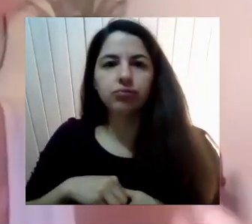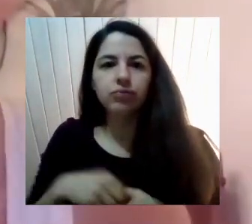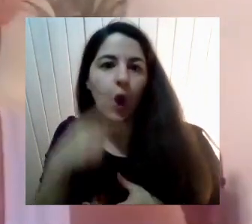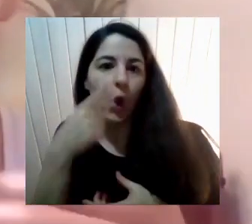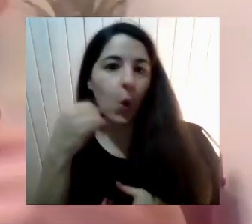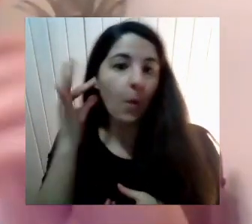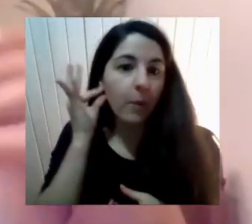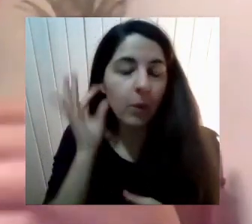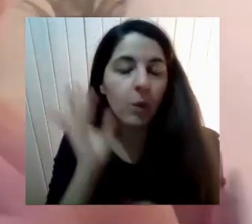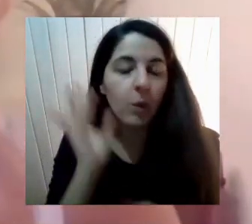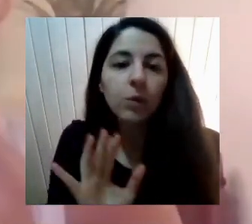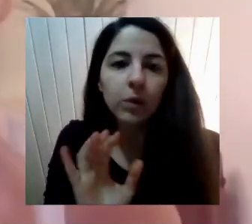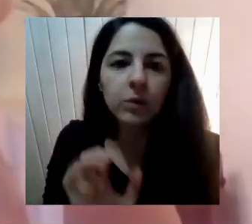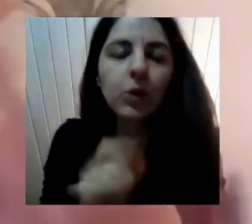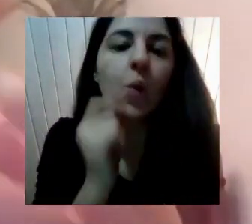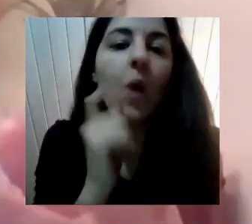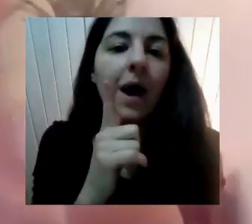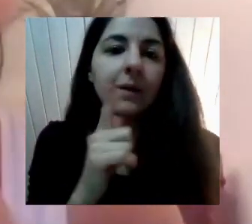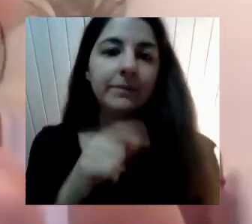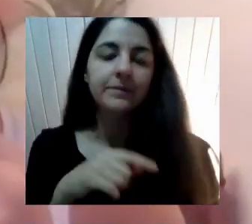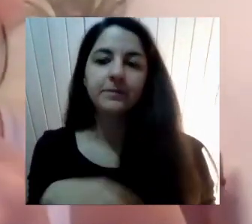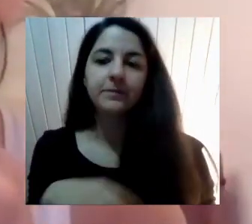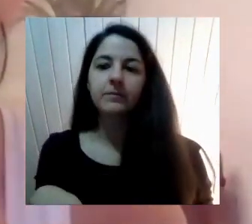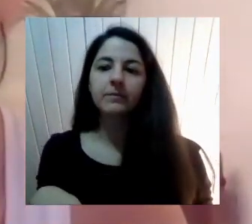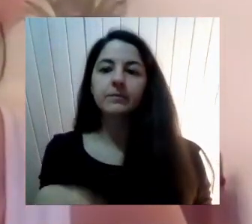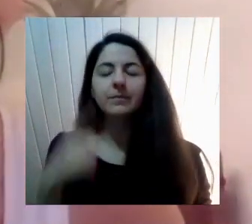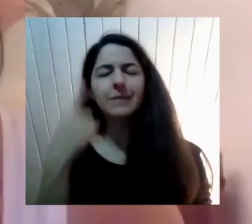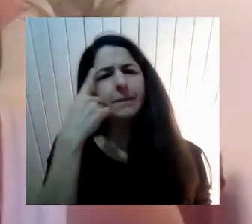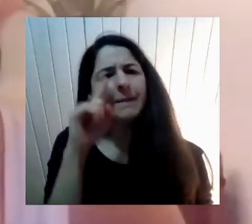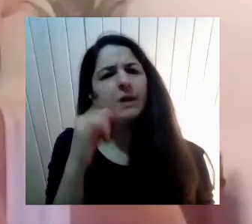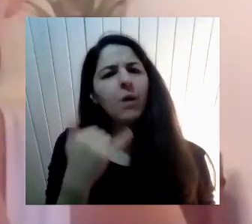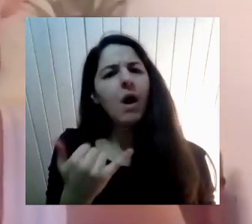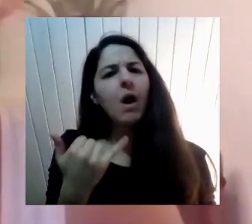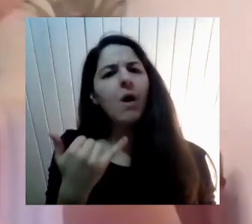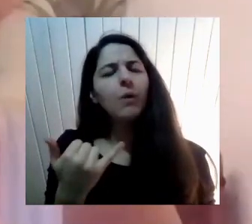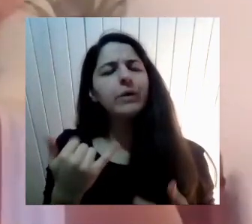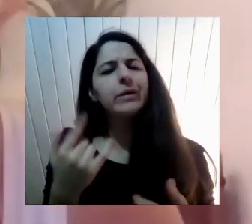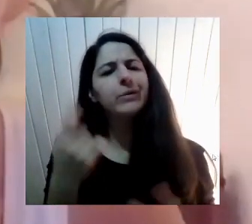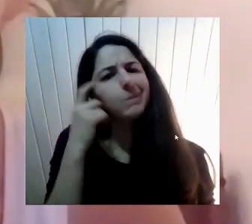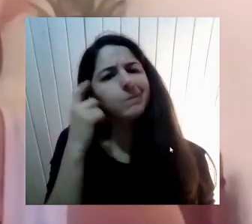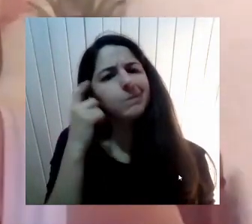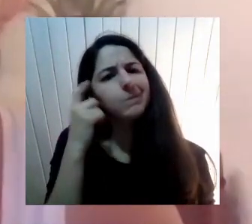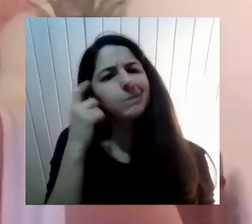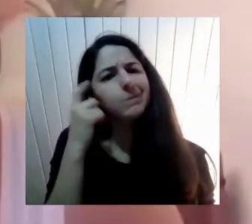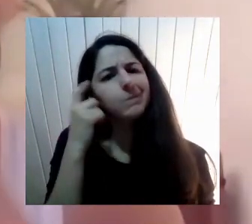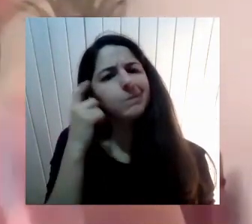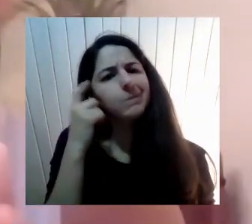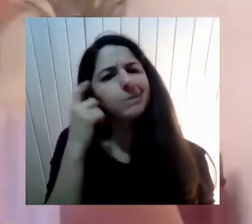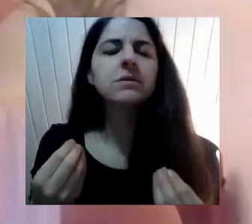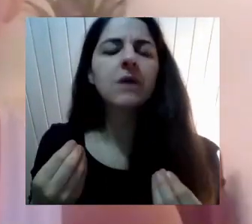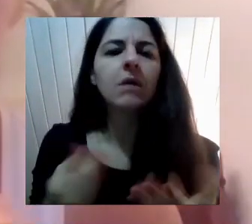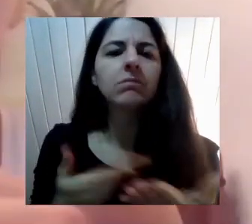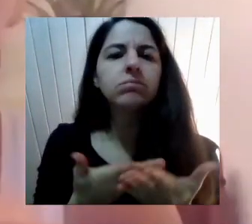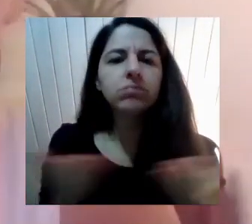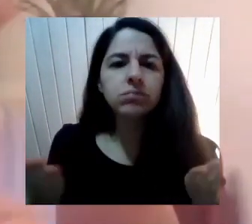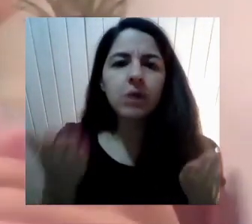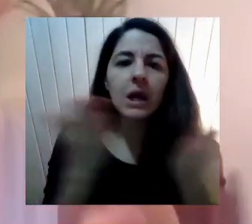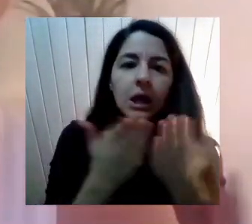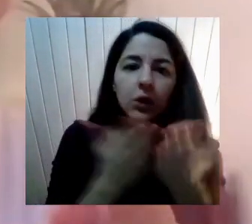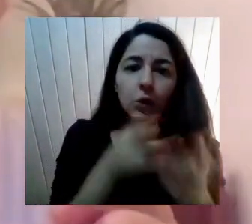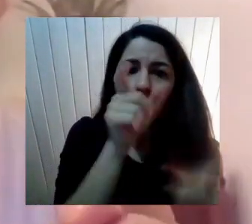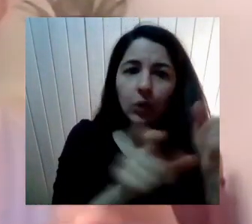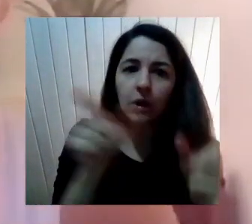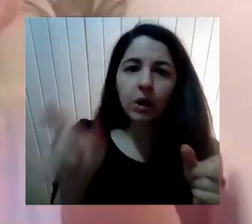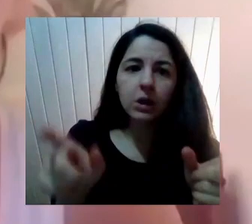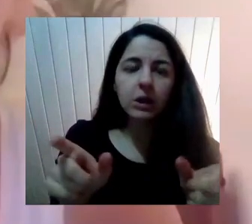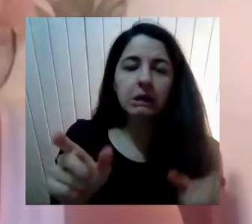a raíz De un comentario Ahora estoy Pensando ¿Qué pasa Con esos Estudiantes Que no Se Identifican Con ningún